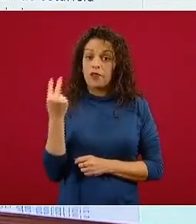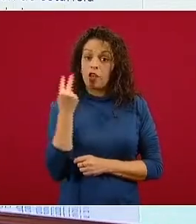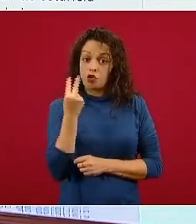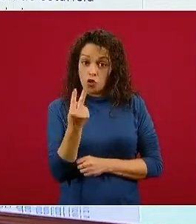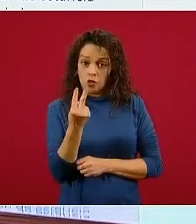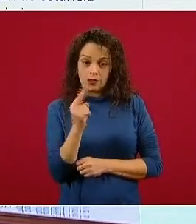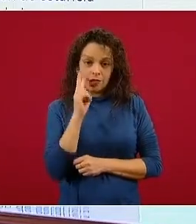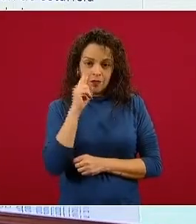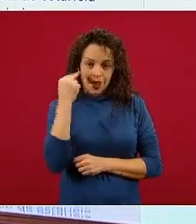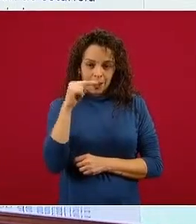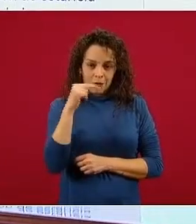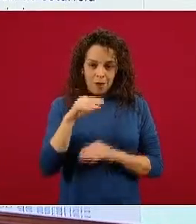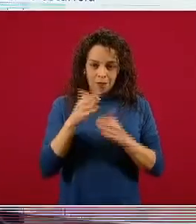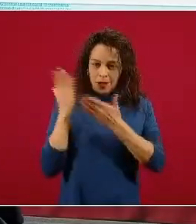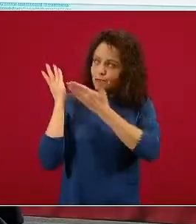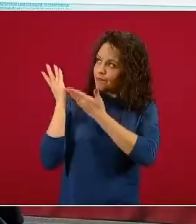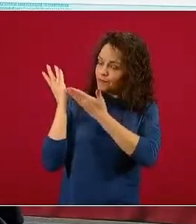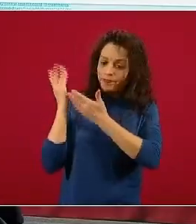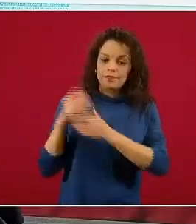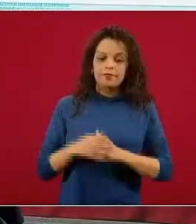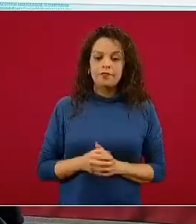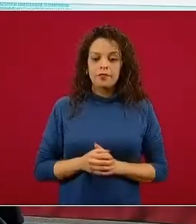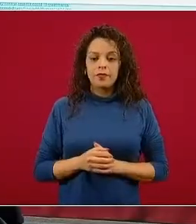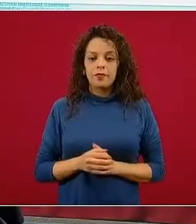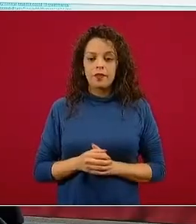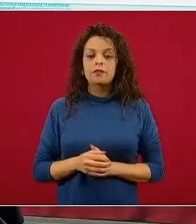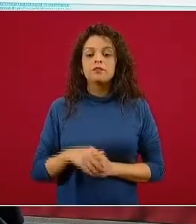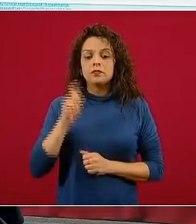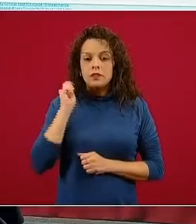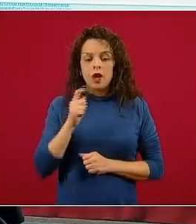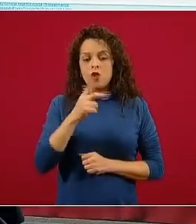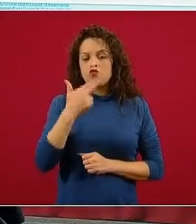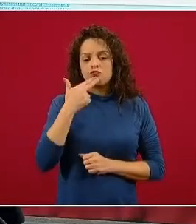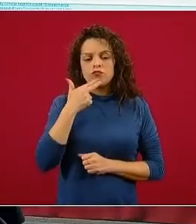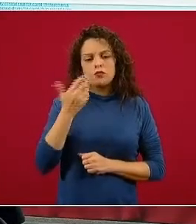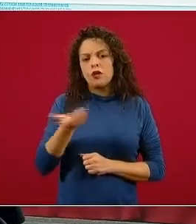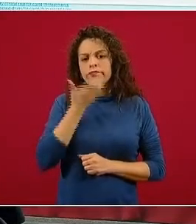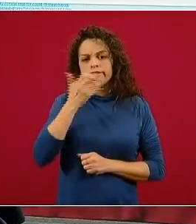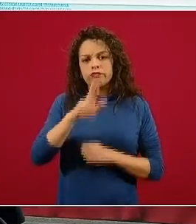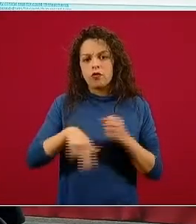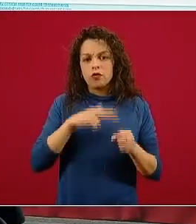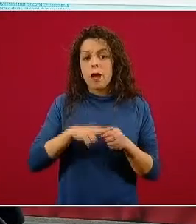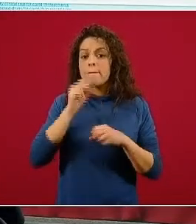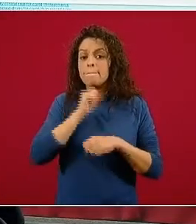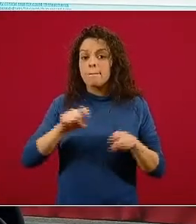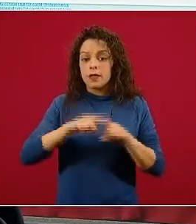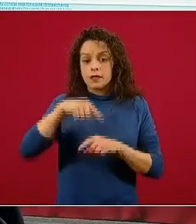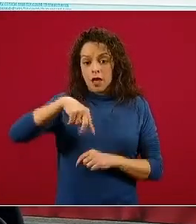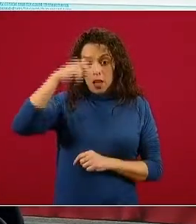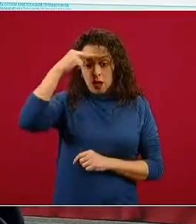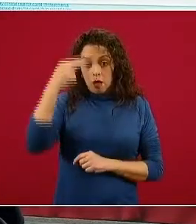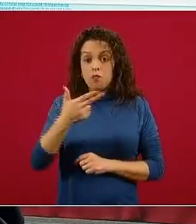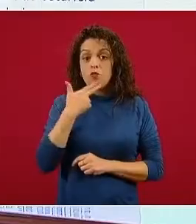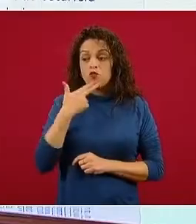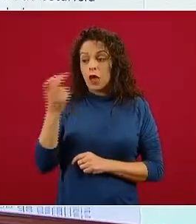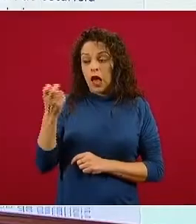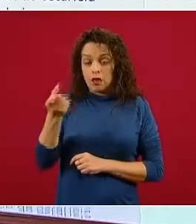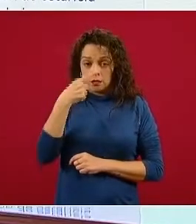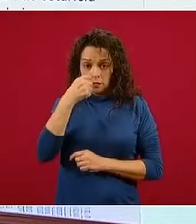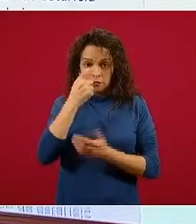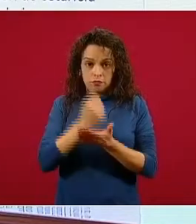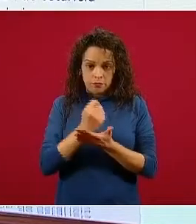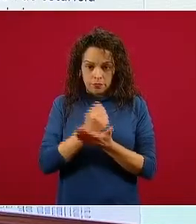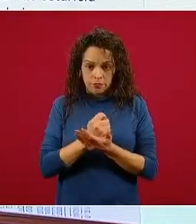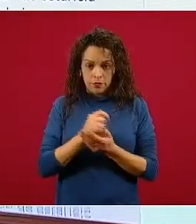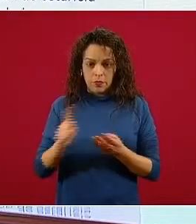de amplio uso en el esquema convencional de uso de antirretrovirales, incluido el de México, se usa esta formulación. Y